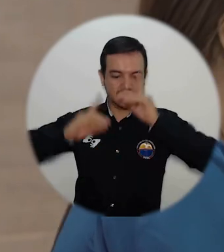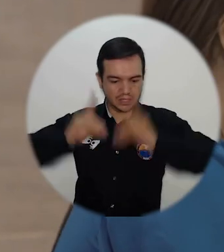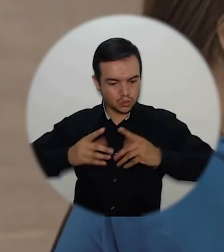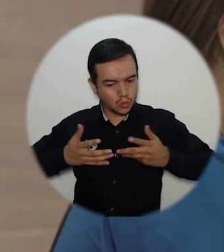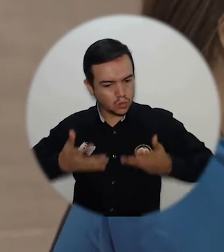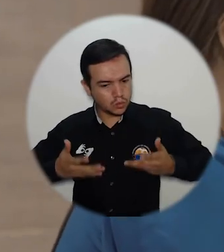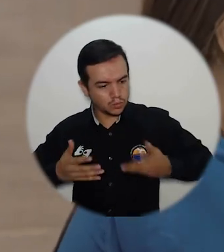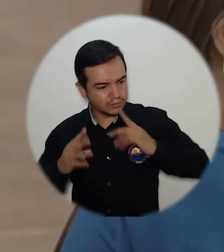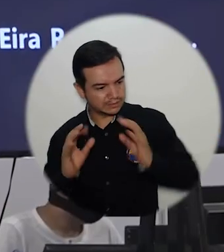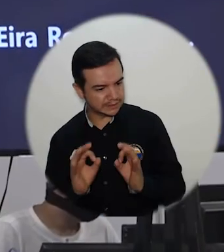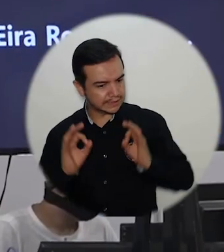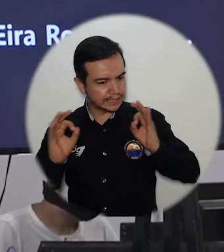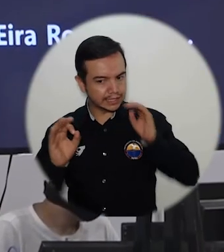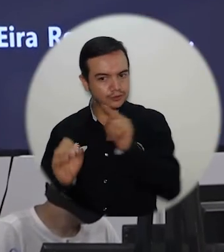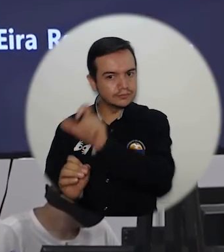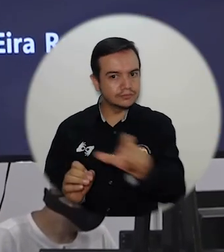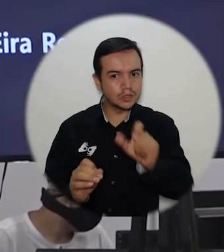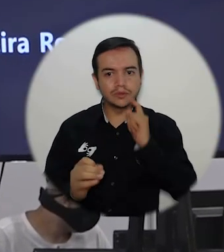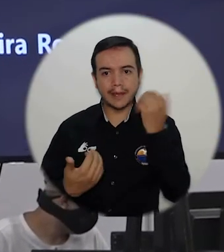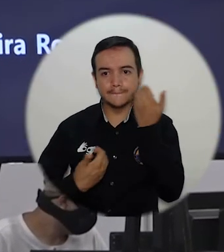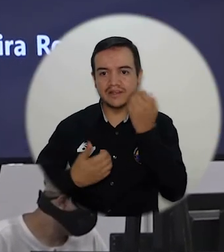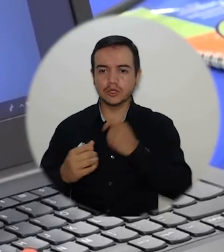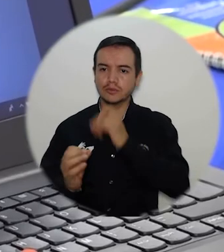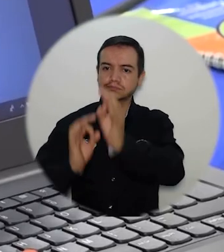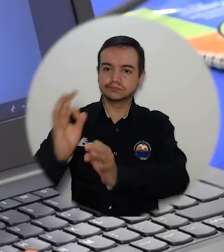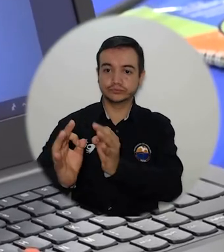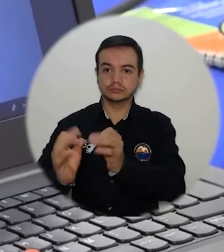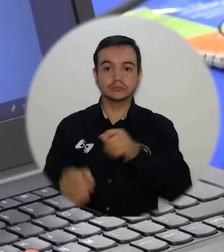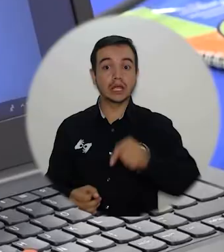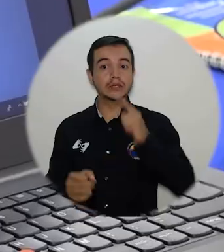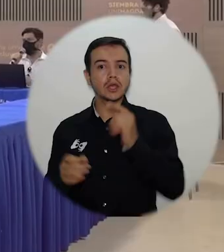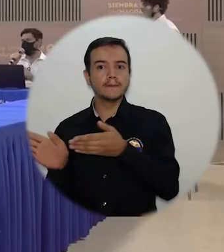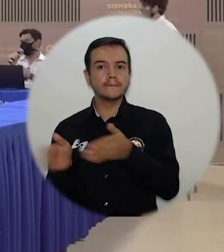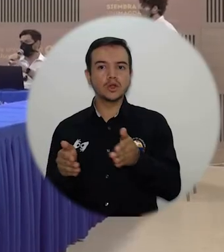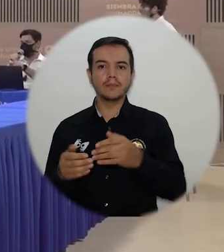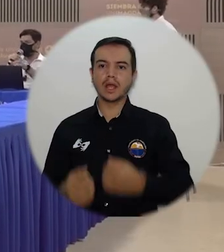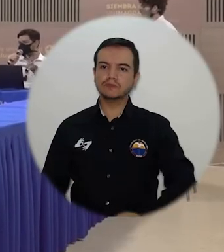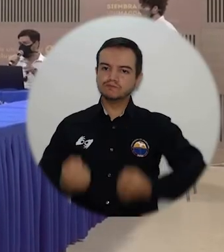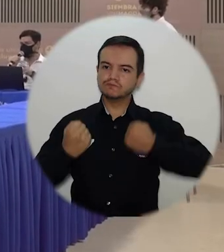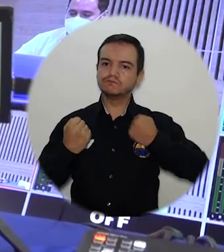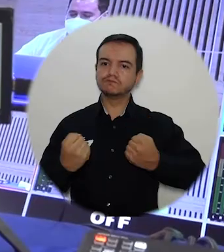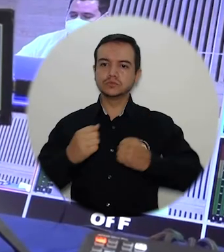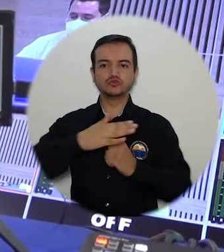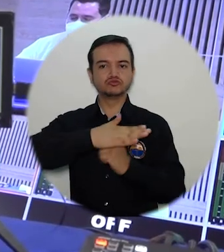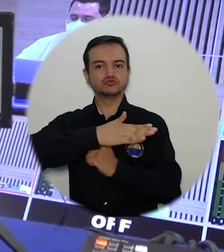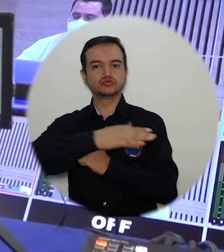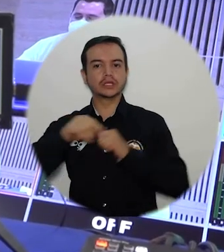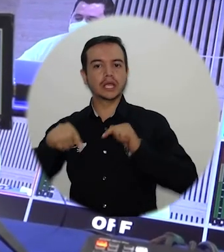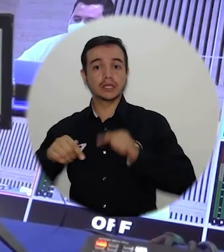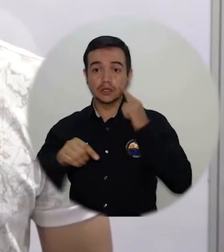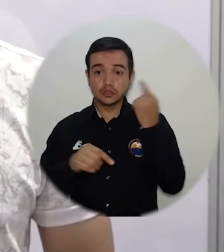la región Caribe, sino a nivel nacional y lo que estamos logrando internacionalizar nuestra